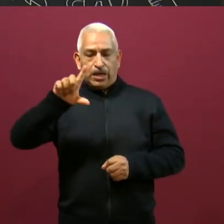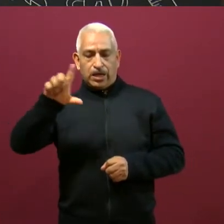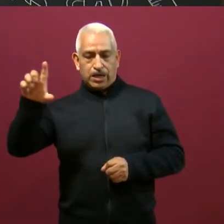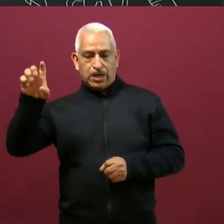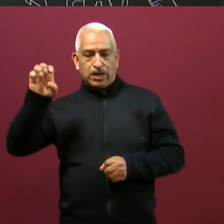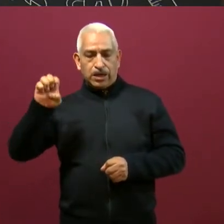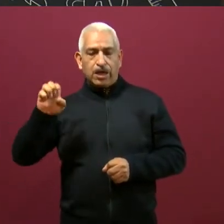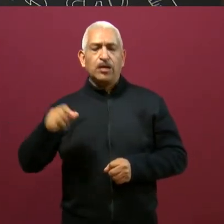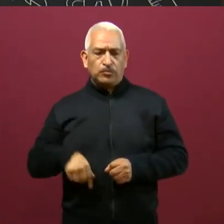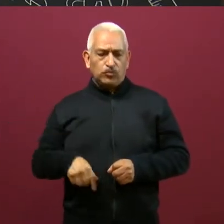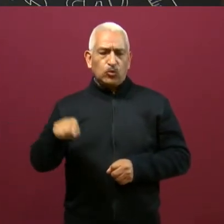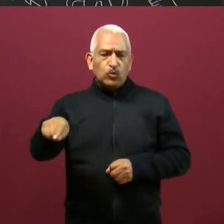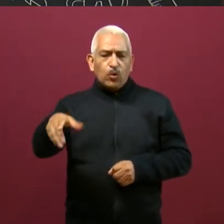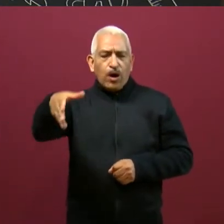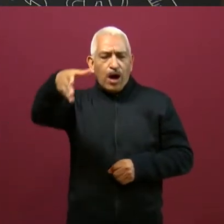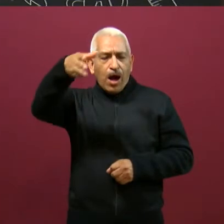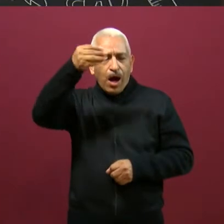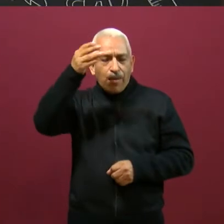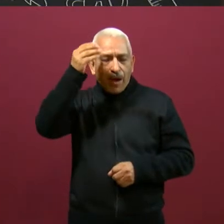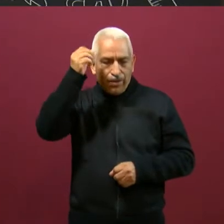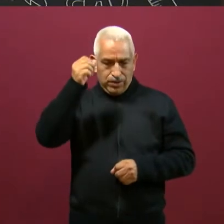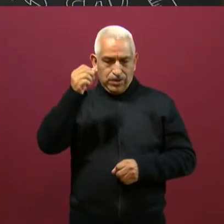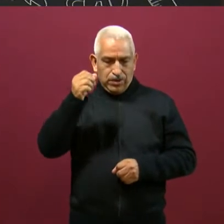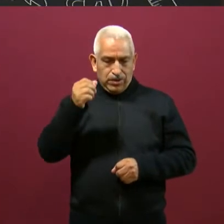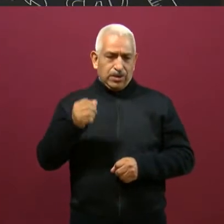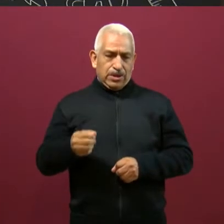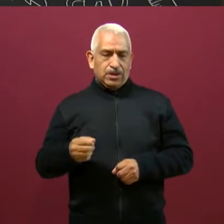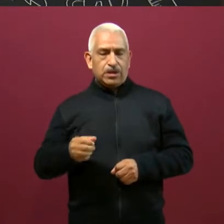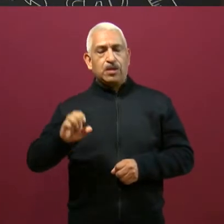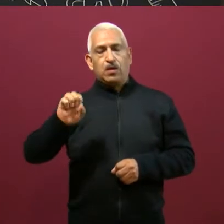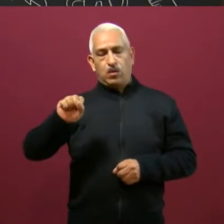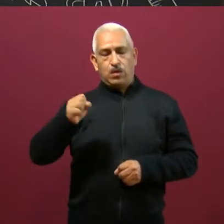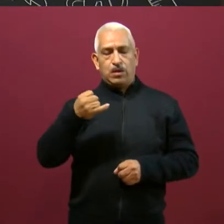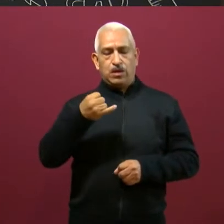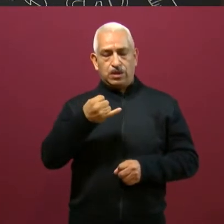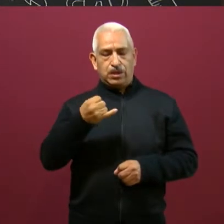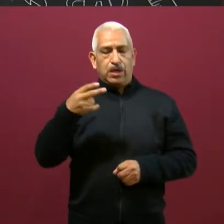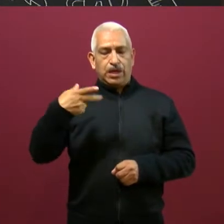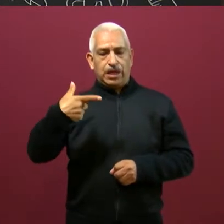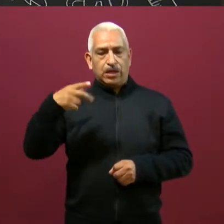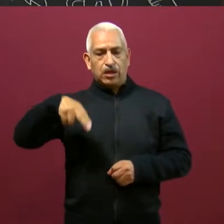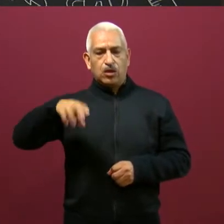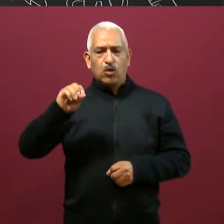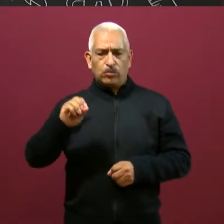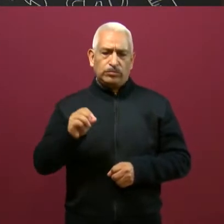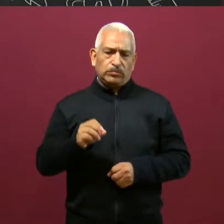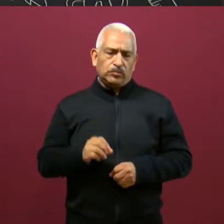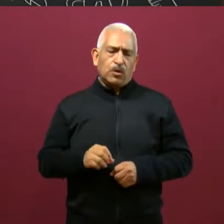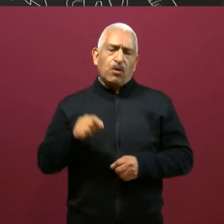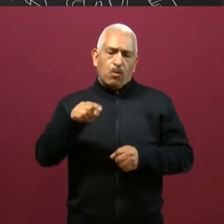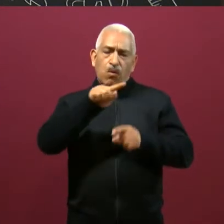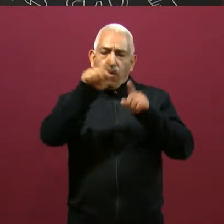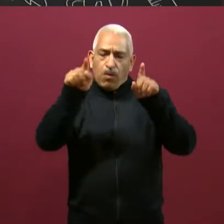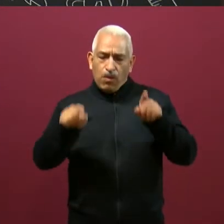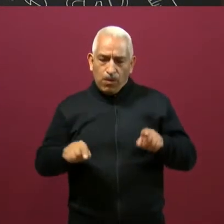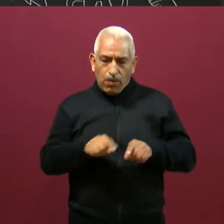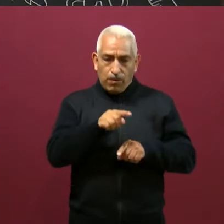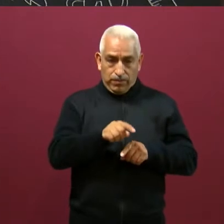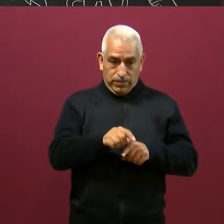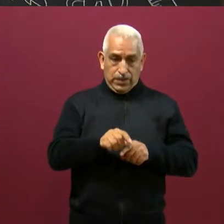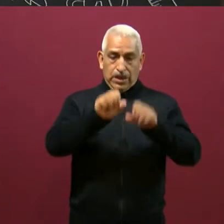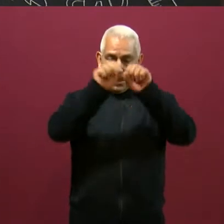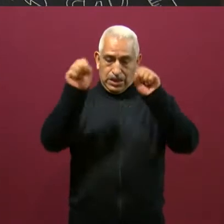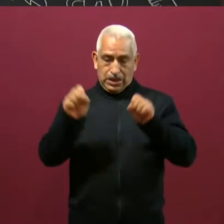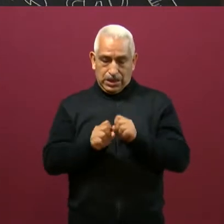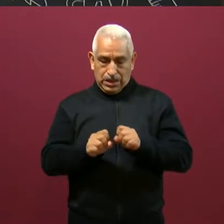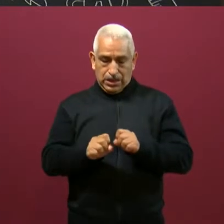Aprenderás qué es el signo generador del sistema Braille con el que podrás escribir muchas